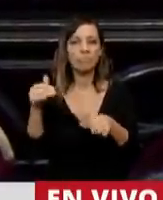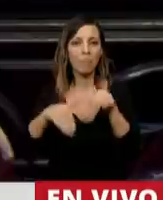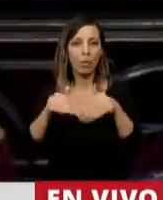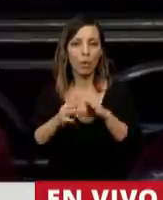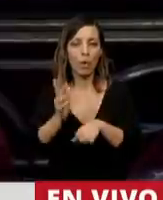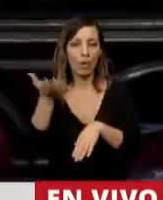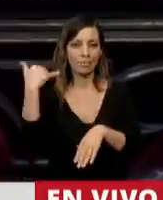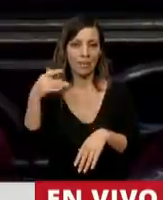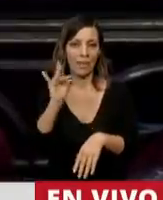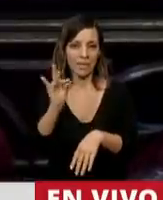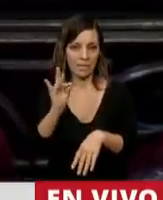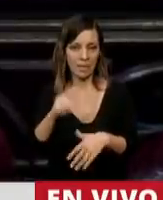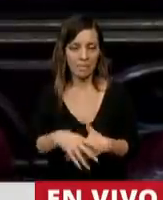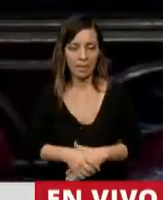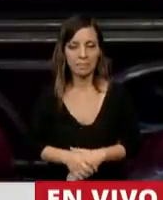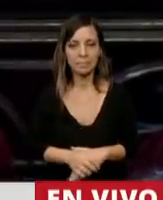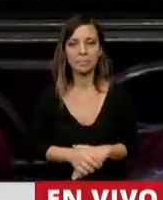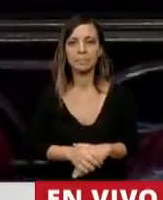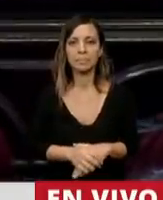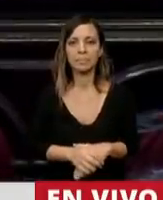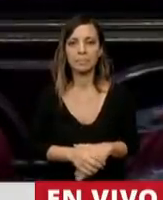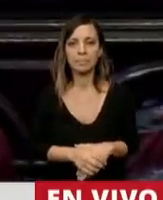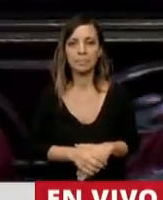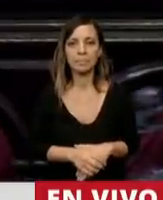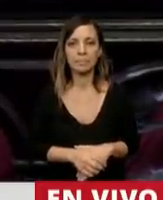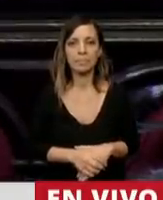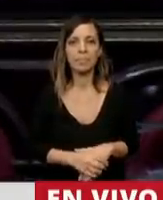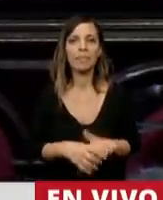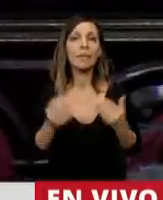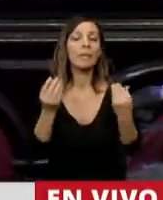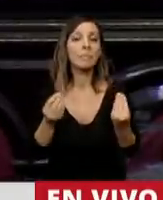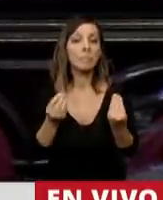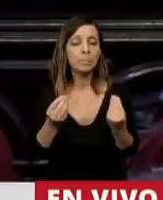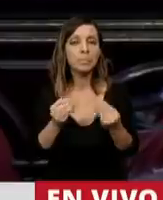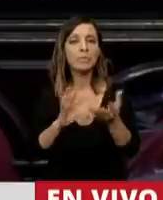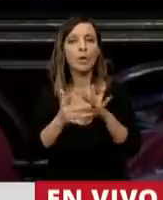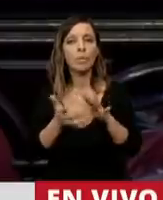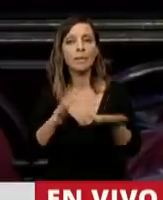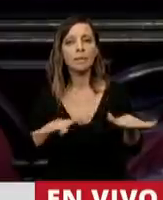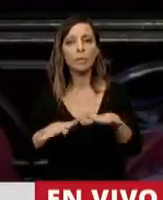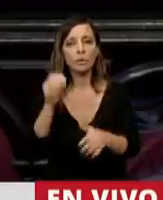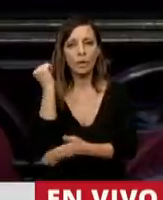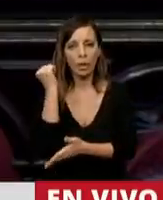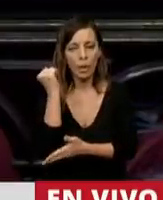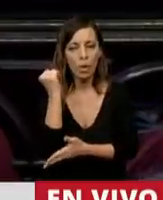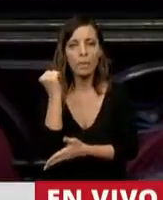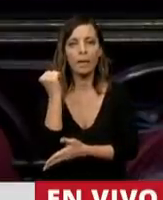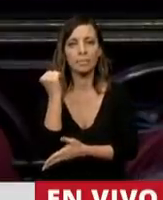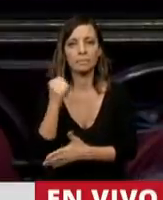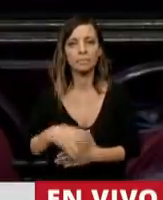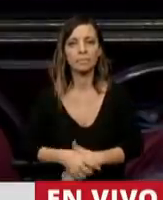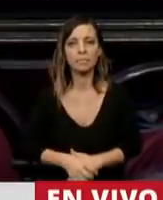a fines del año 19, porque las condiciones económicas ya